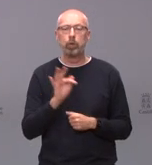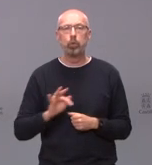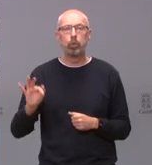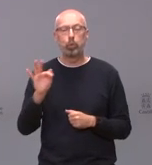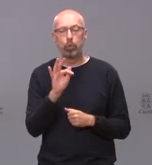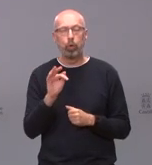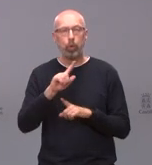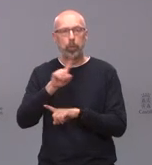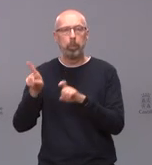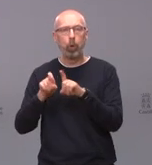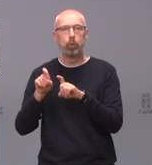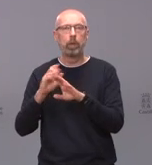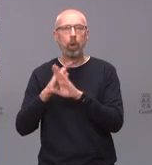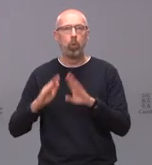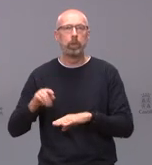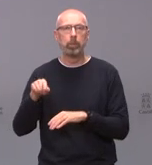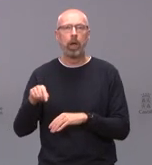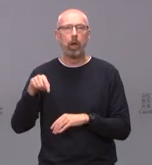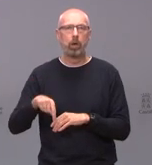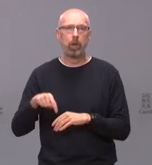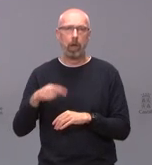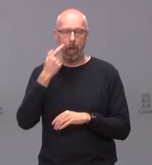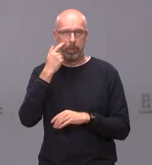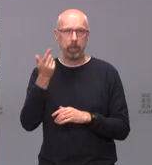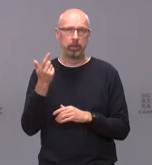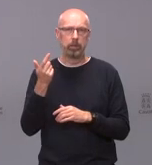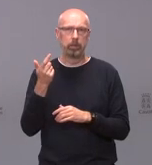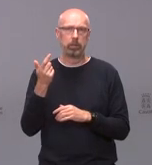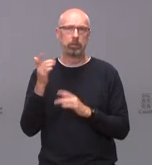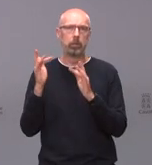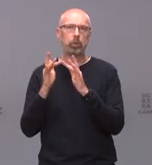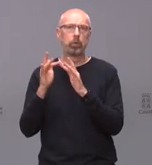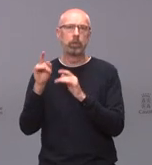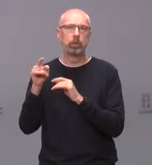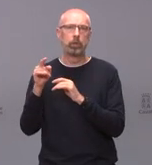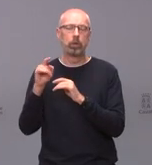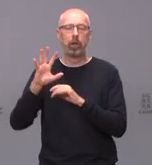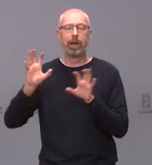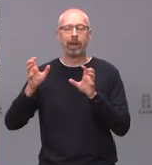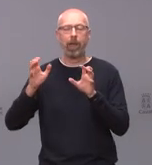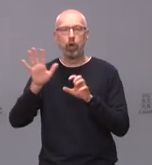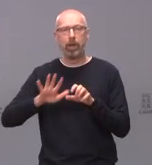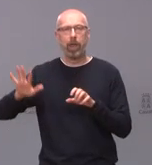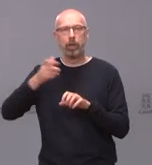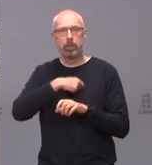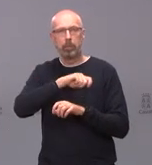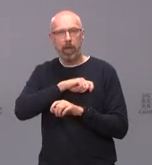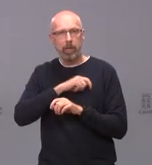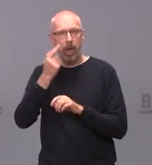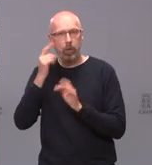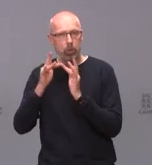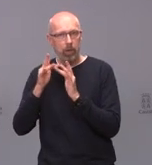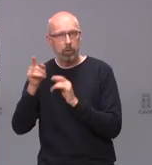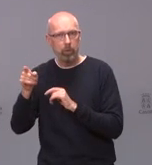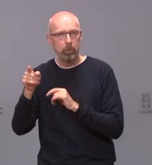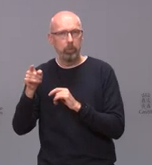preguntas de hoy vamos a procurar la conexión con Radio Nacional de España que no sabemos si será posible Paco